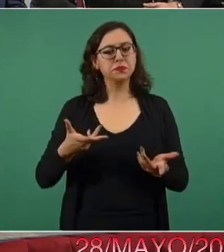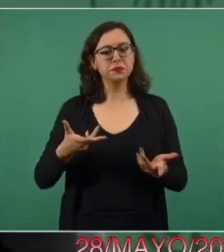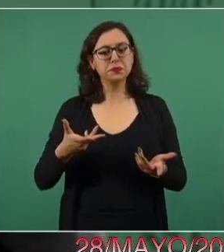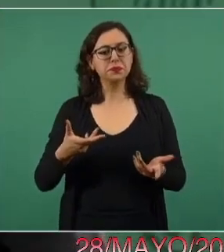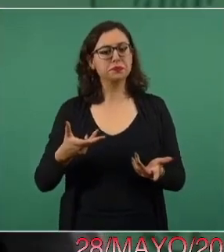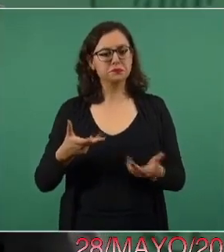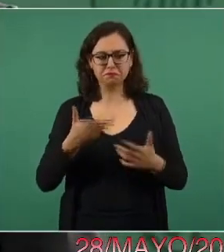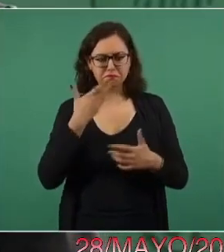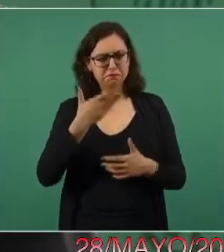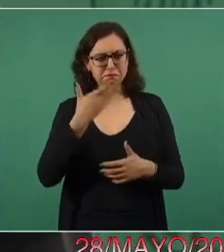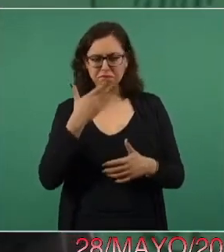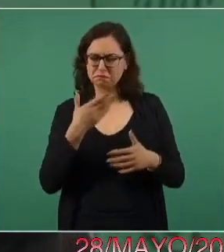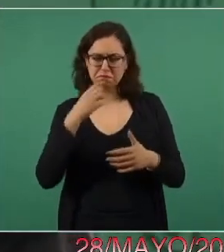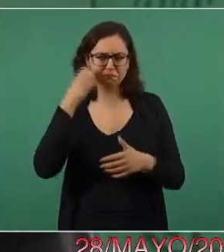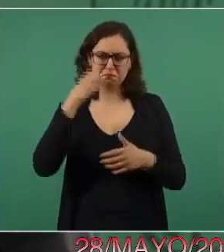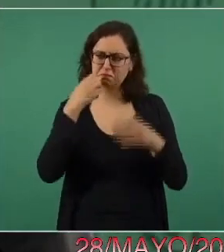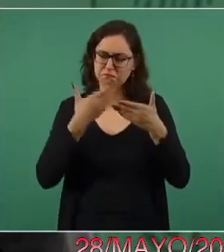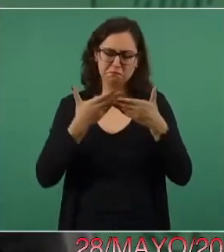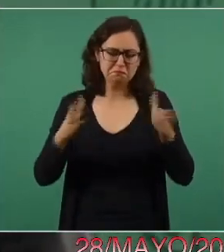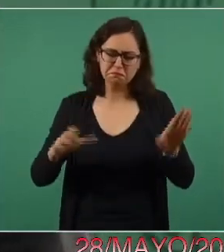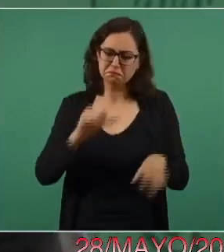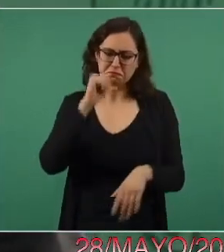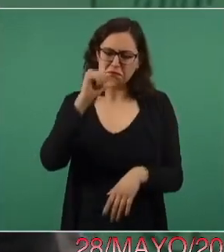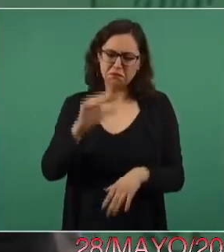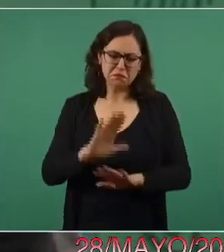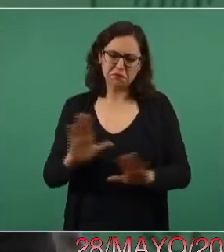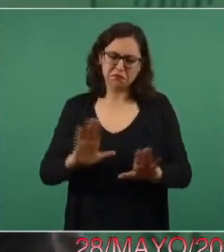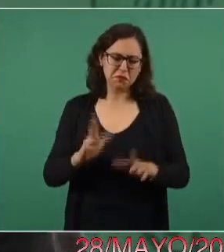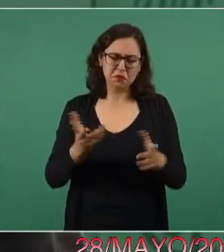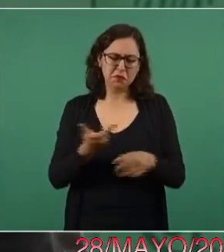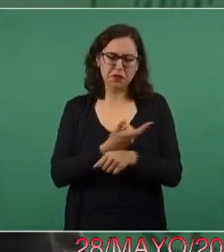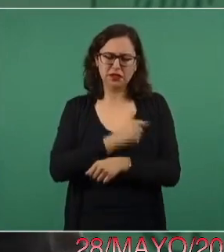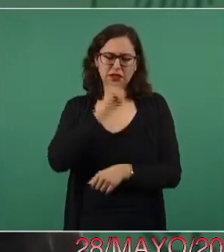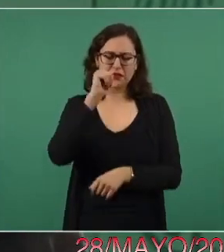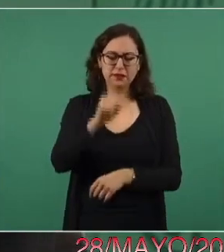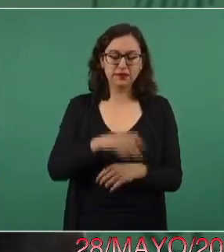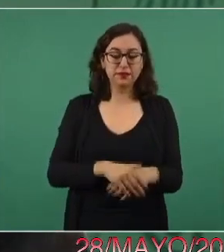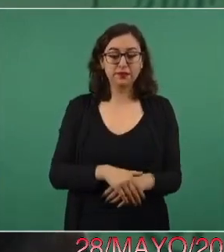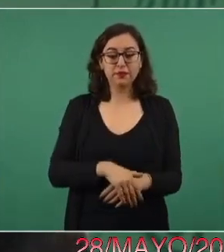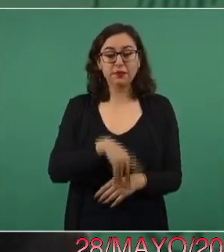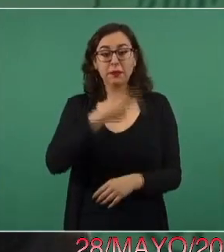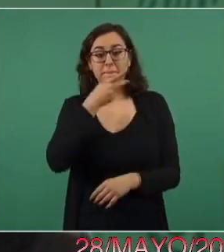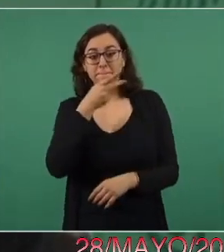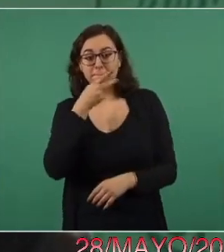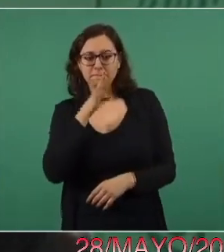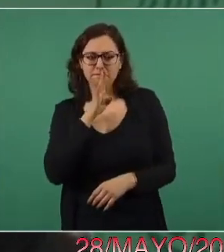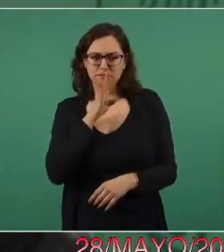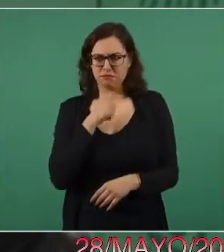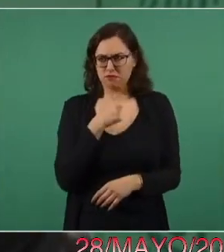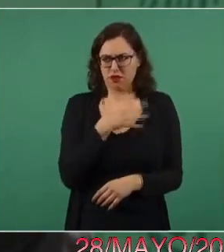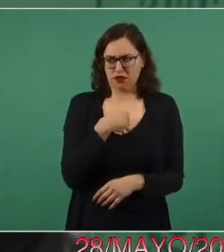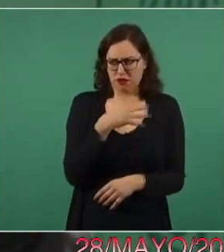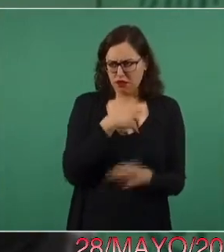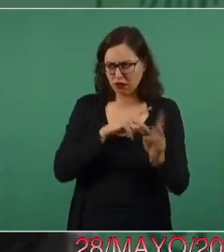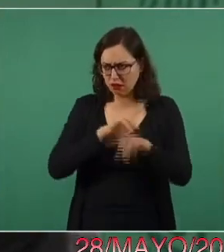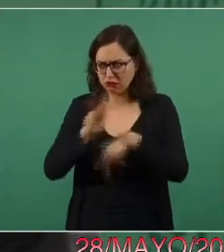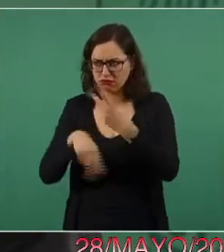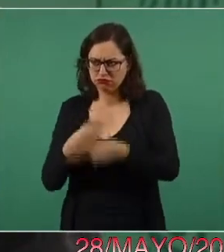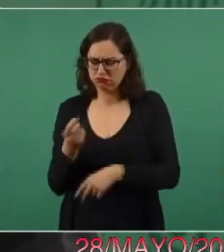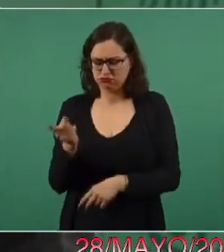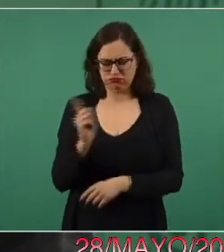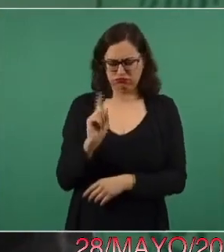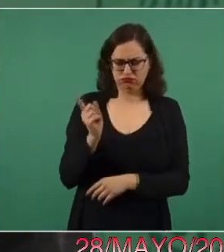si hay padres que no quieren que vayan todavía sus hijos a la escuela,